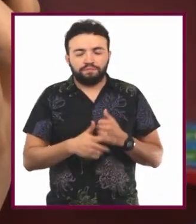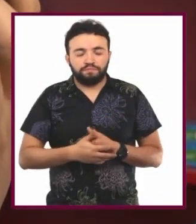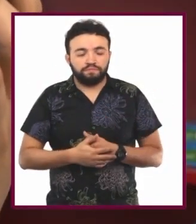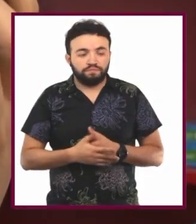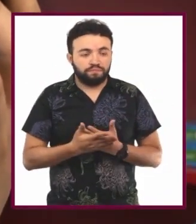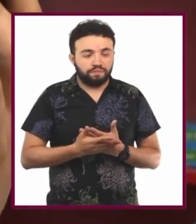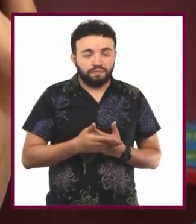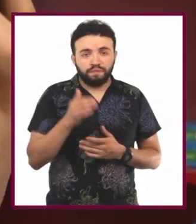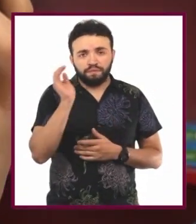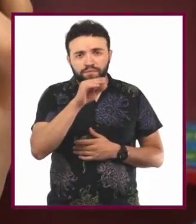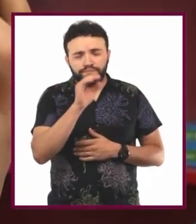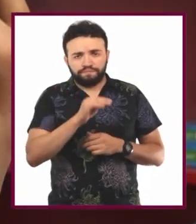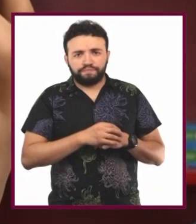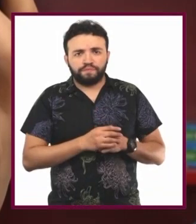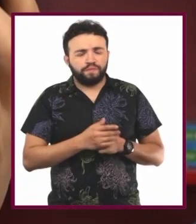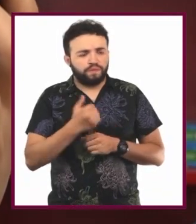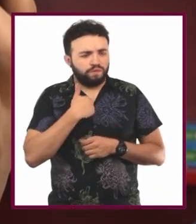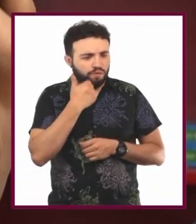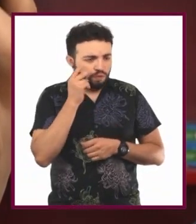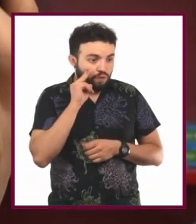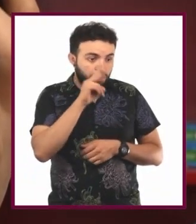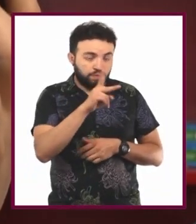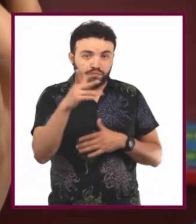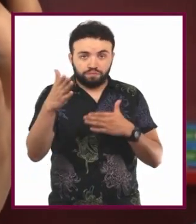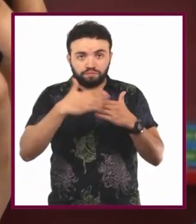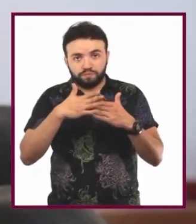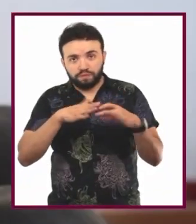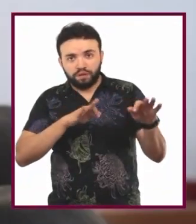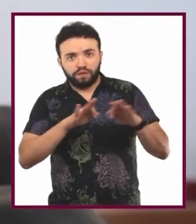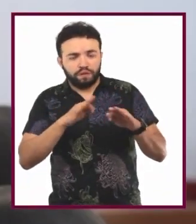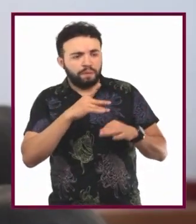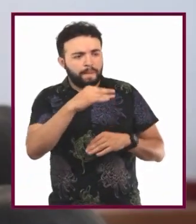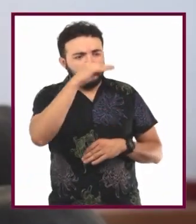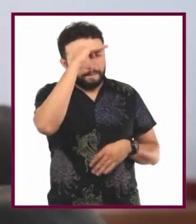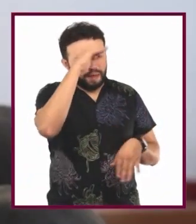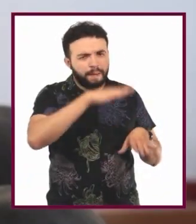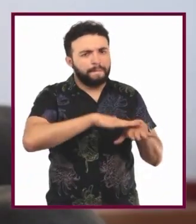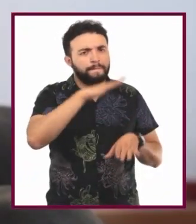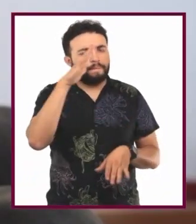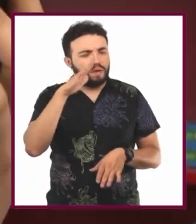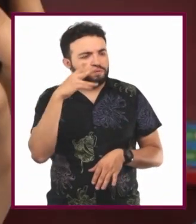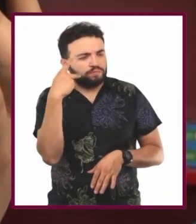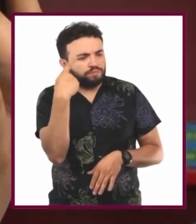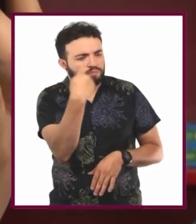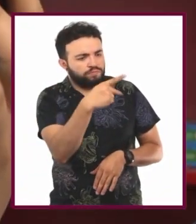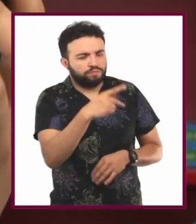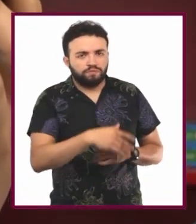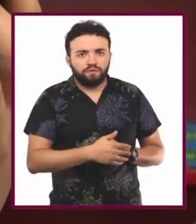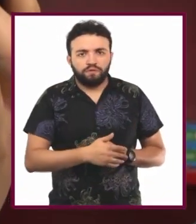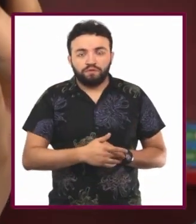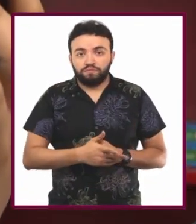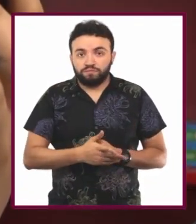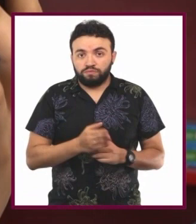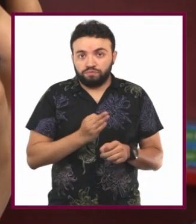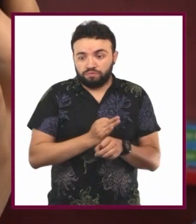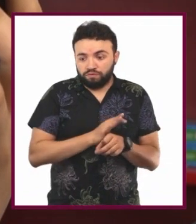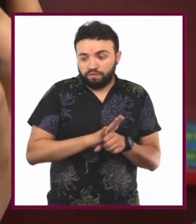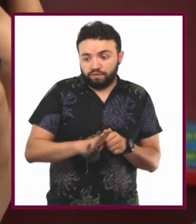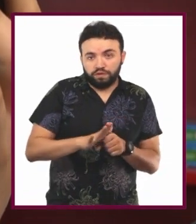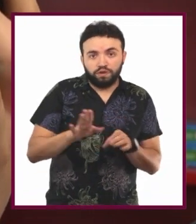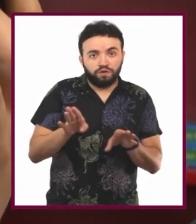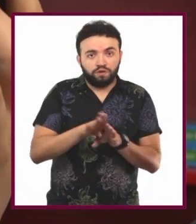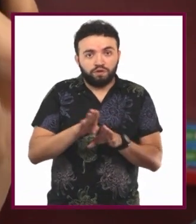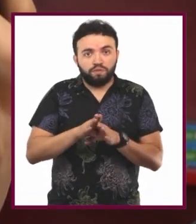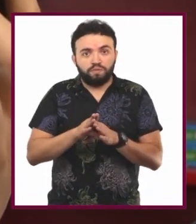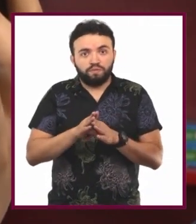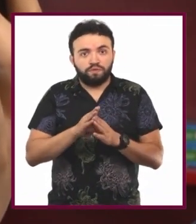Estimado Darío, quisiera ver en tus próximos trabajos un pensamiento más autónomo. No basta con citar las fuentes.